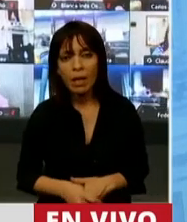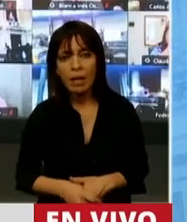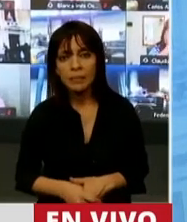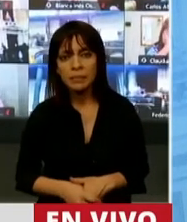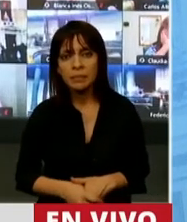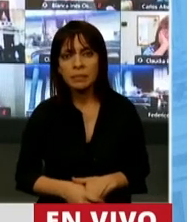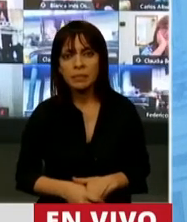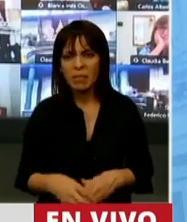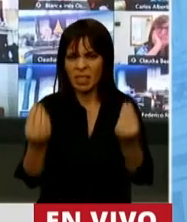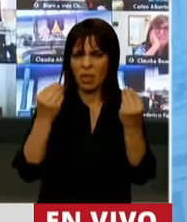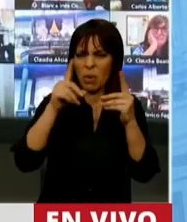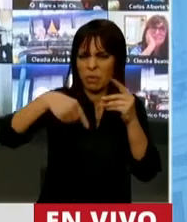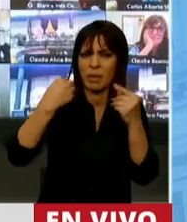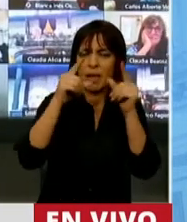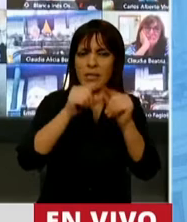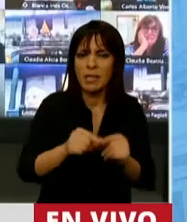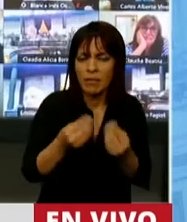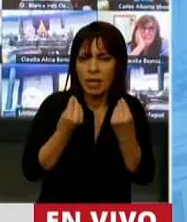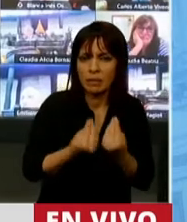¿De dónde sacan la cifra?